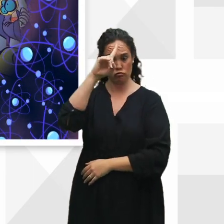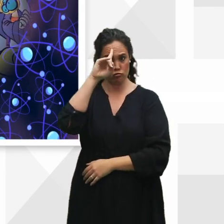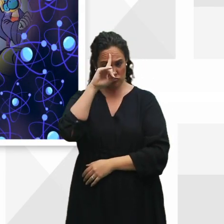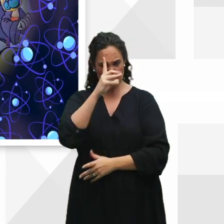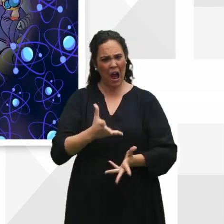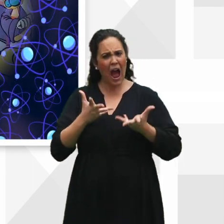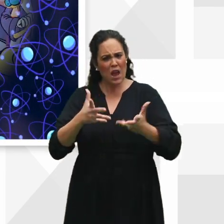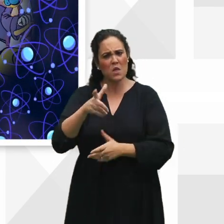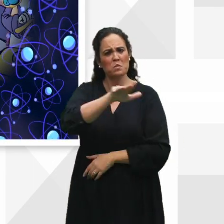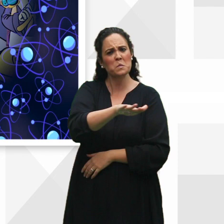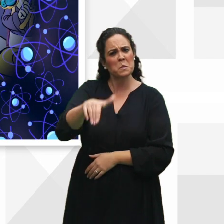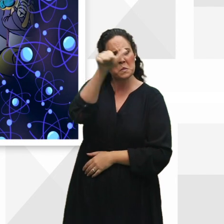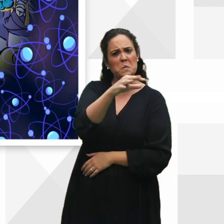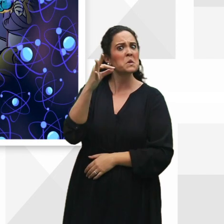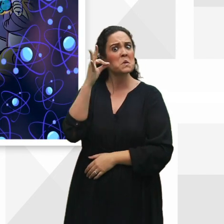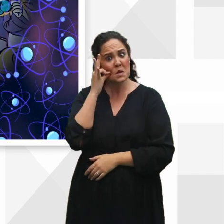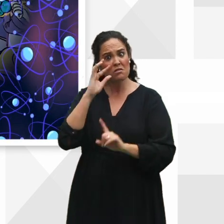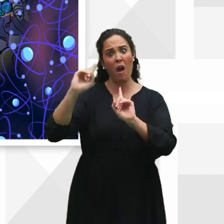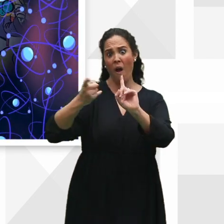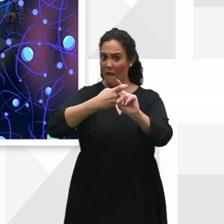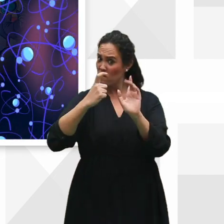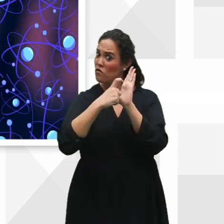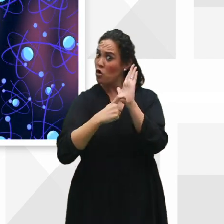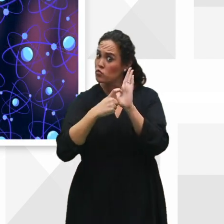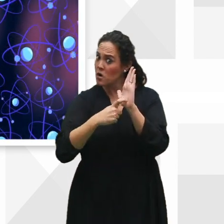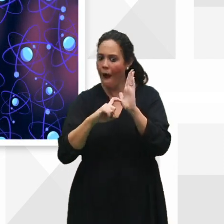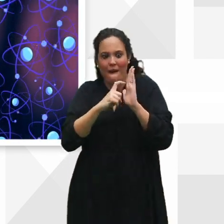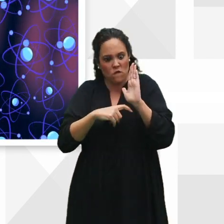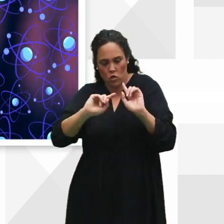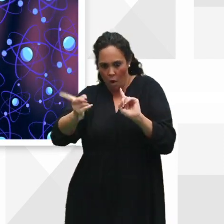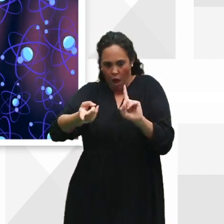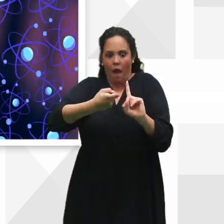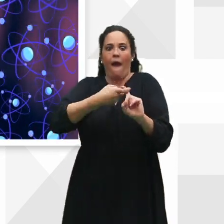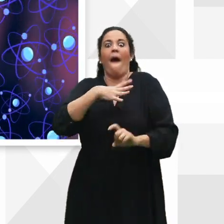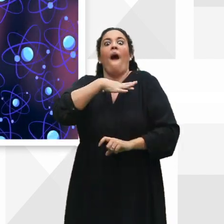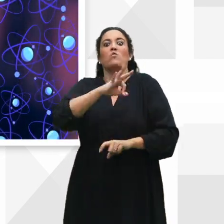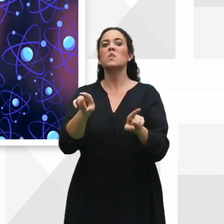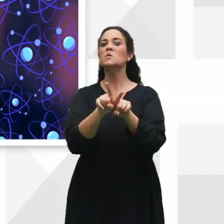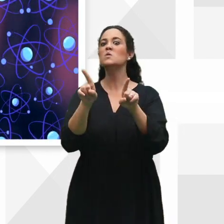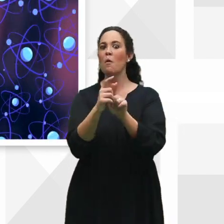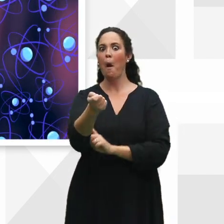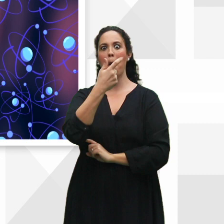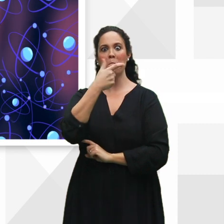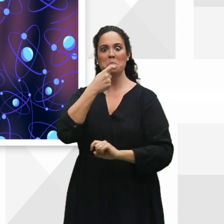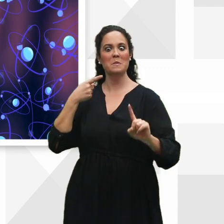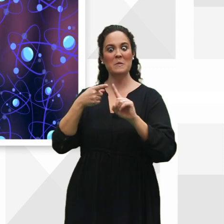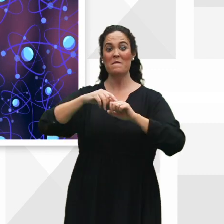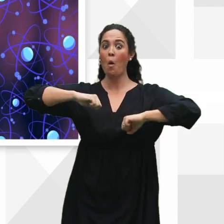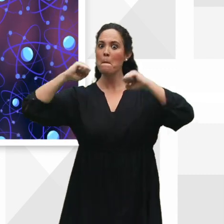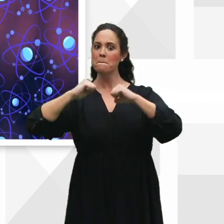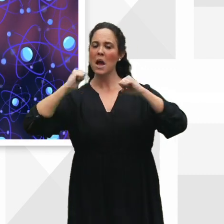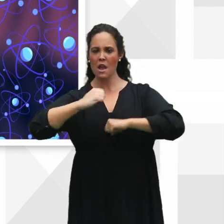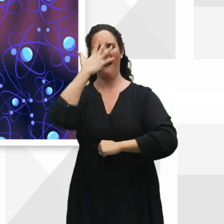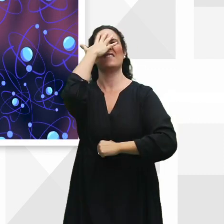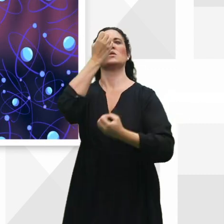pueblo a descubrir la fórmula del buen trato? Con esa fórmula podrán hacer un antídoto para que las personas adultas recuperen la